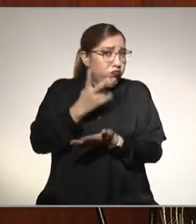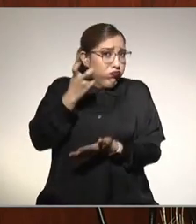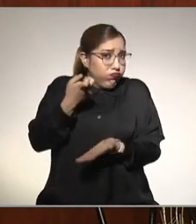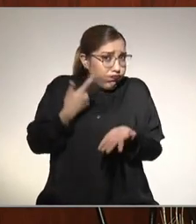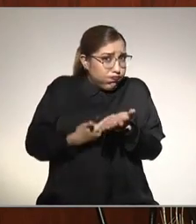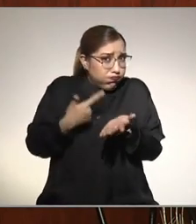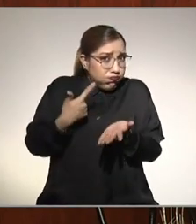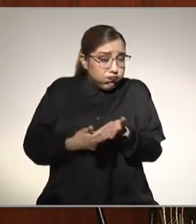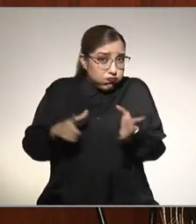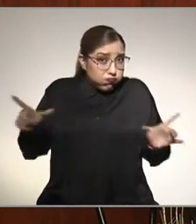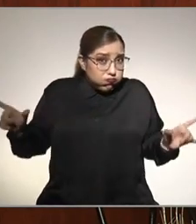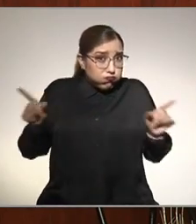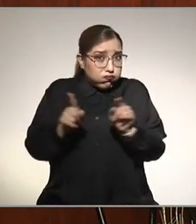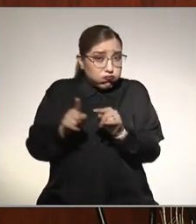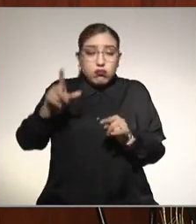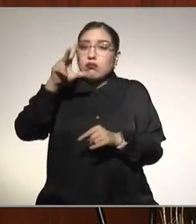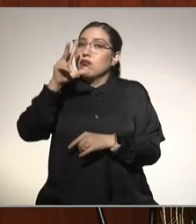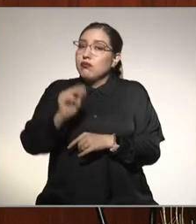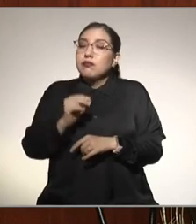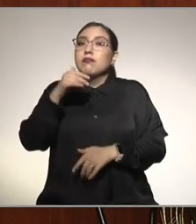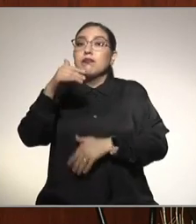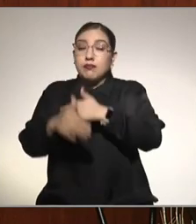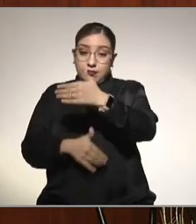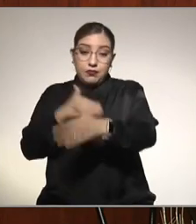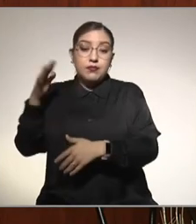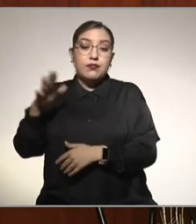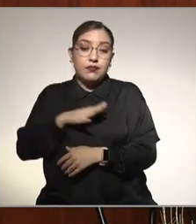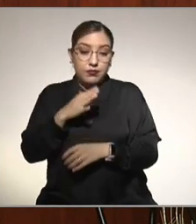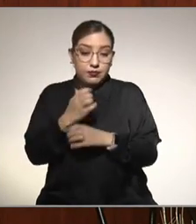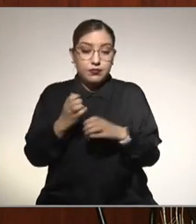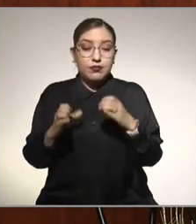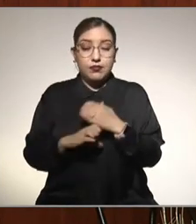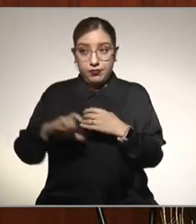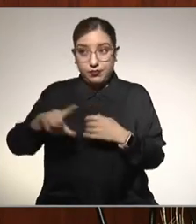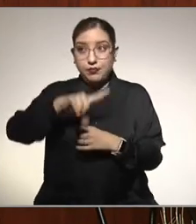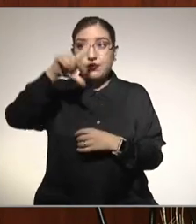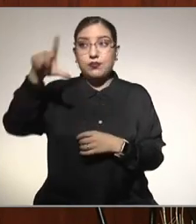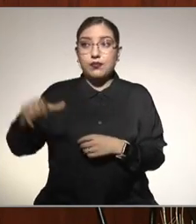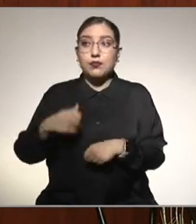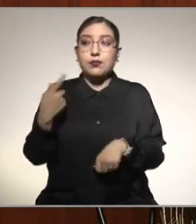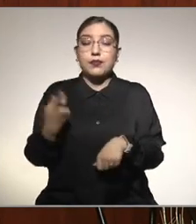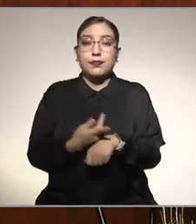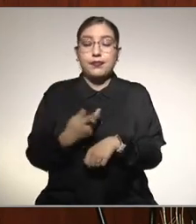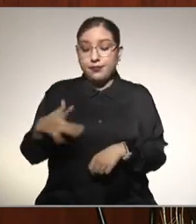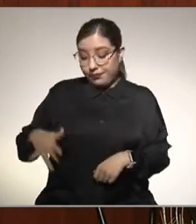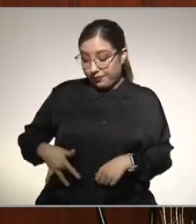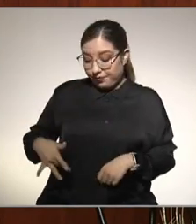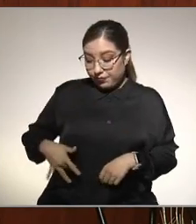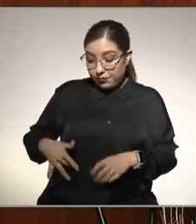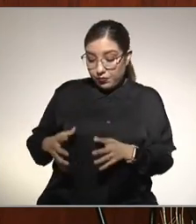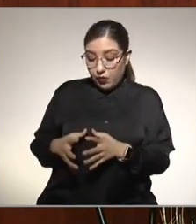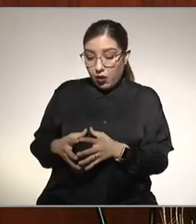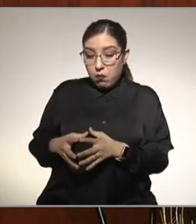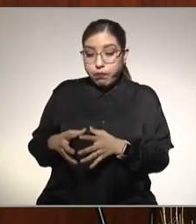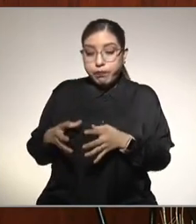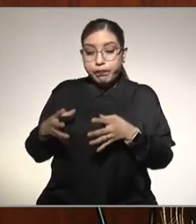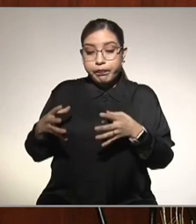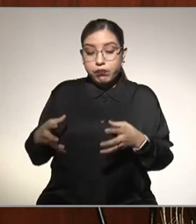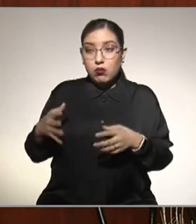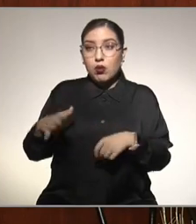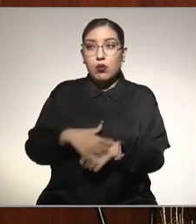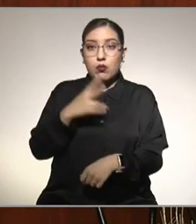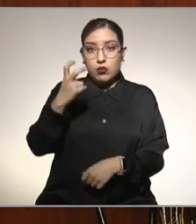sino que tiene una repercusión muy importante, esto induce inflamación del hígado, por eso se llama esteato,